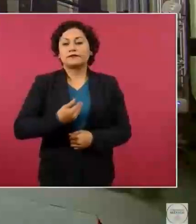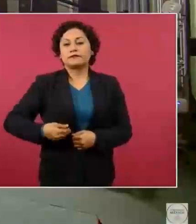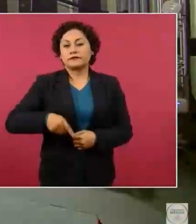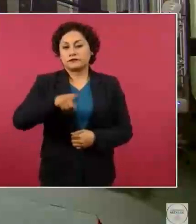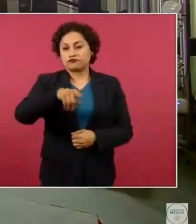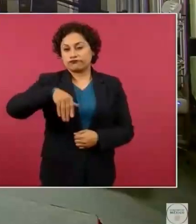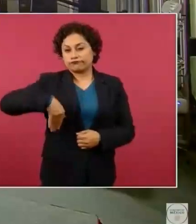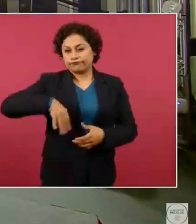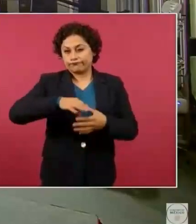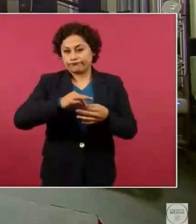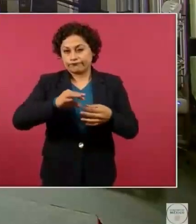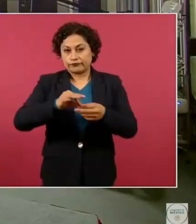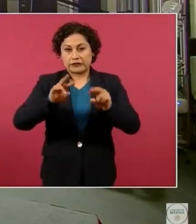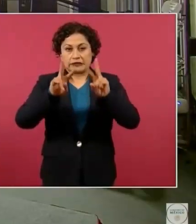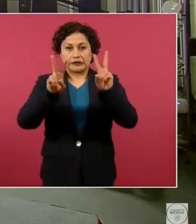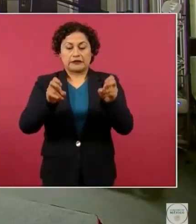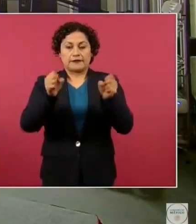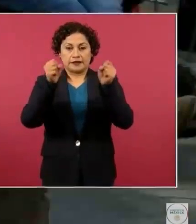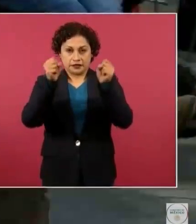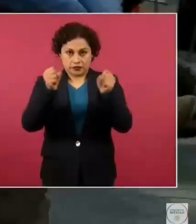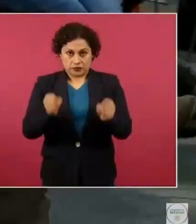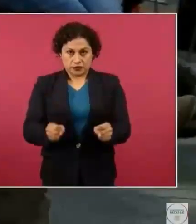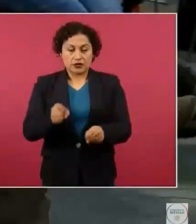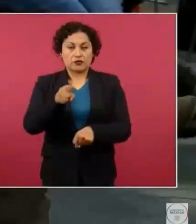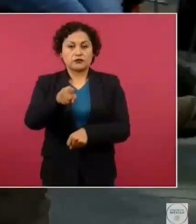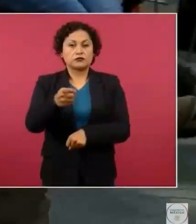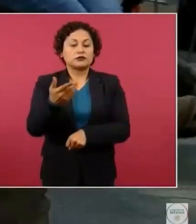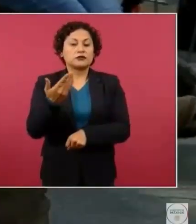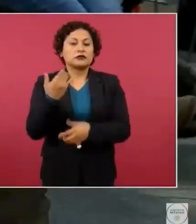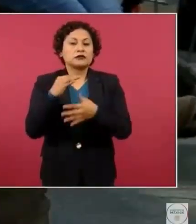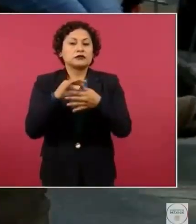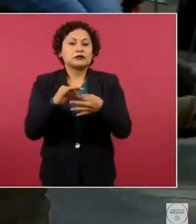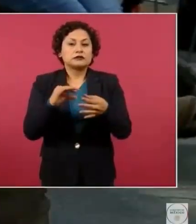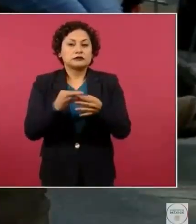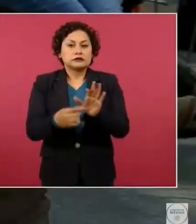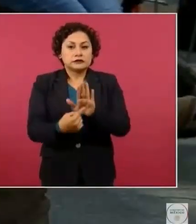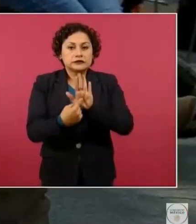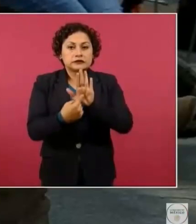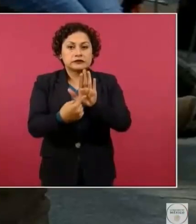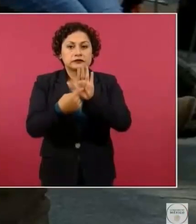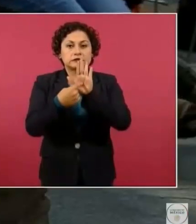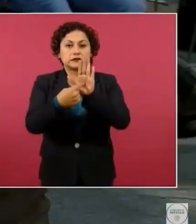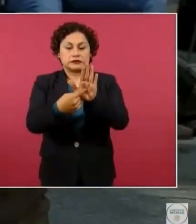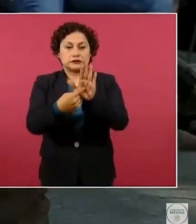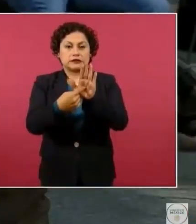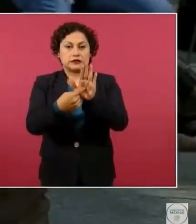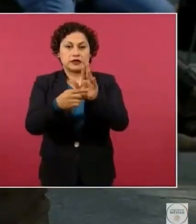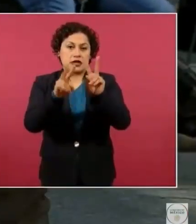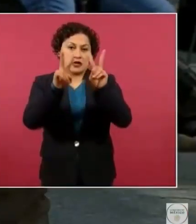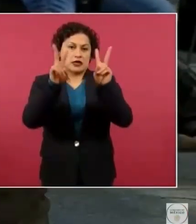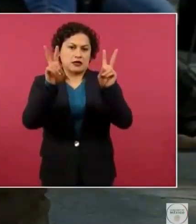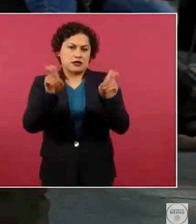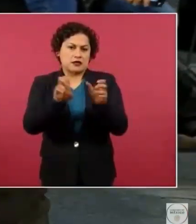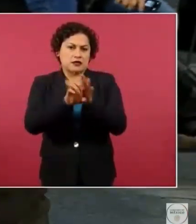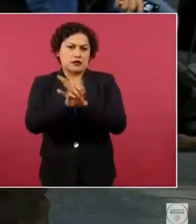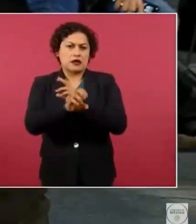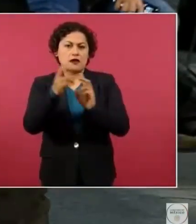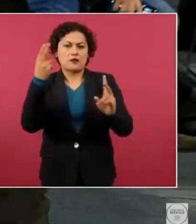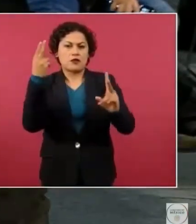El tema de seguridad y usted exponía las cifras, el descenso de, sobre todo, domicilios dolosos.